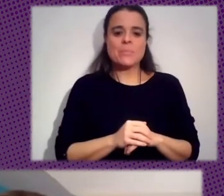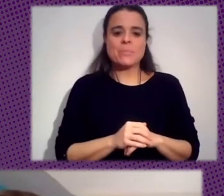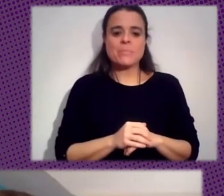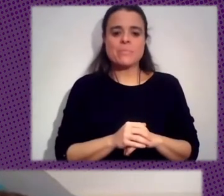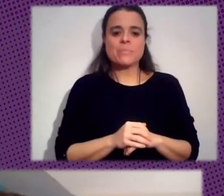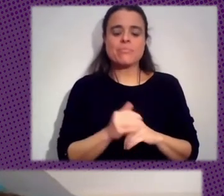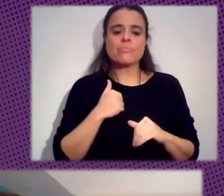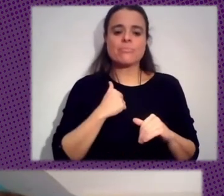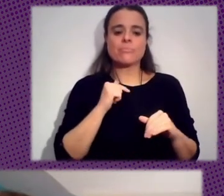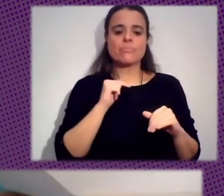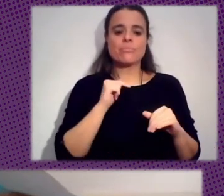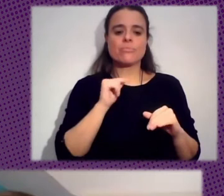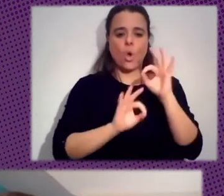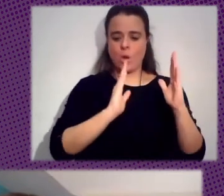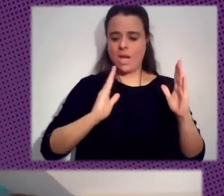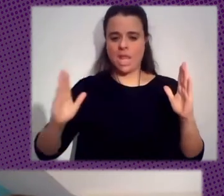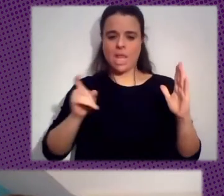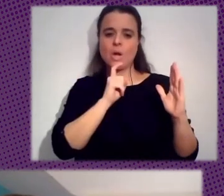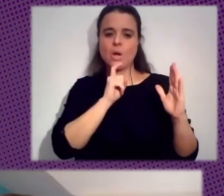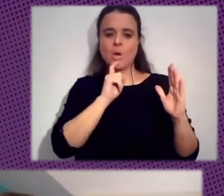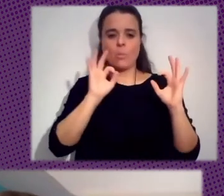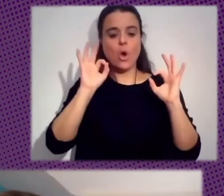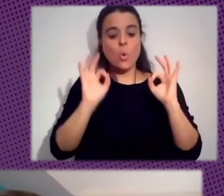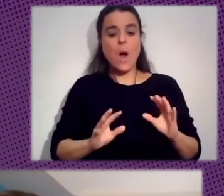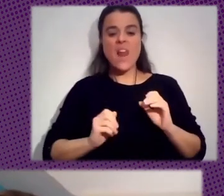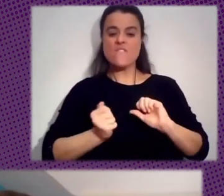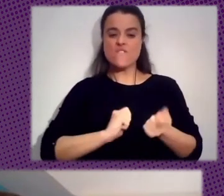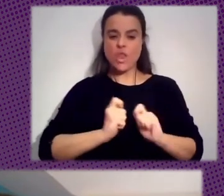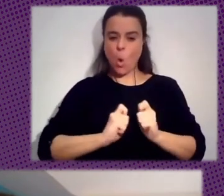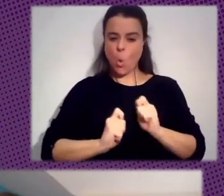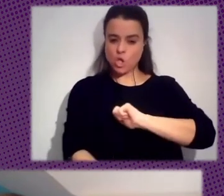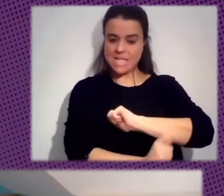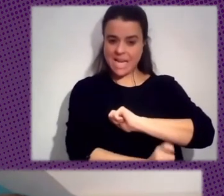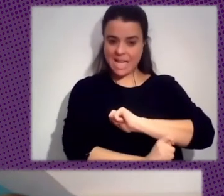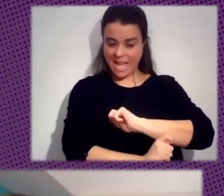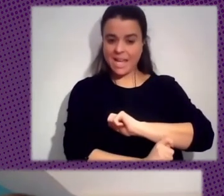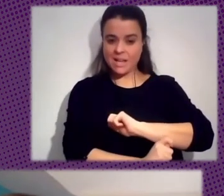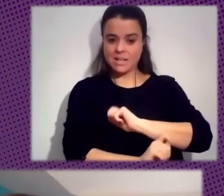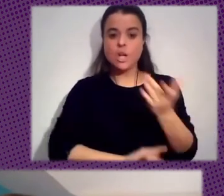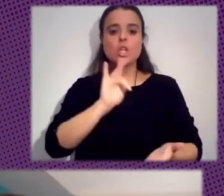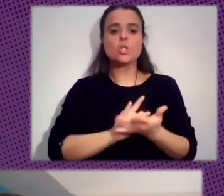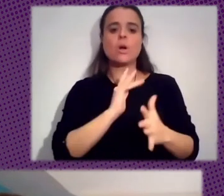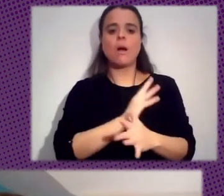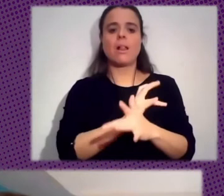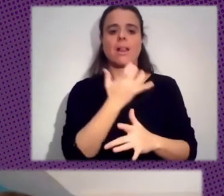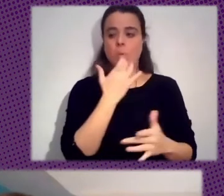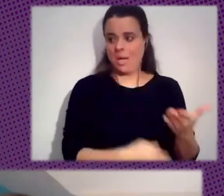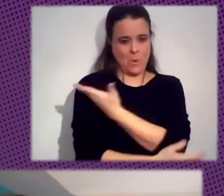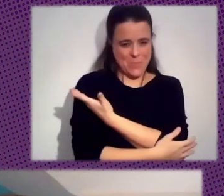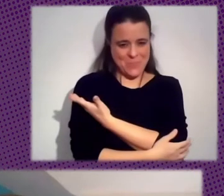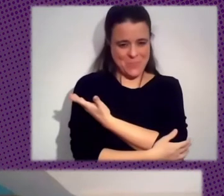Misma Estrategia Que Se Ve En Los Videojuegos De Estrategia Cuando Jugamos Algo Como Lo Que Ven Aquí En El Fondo